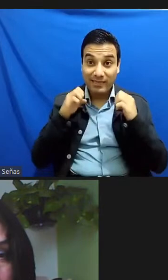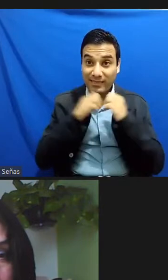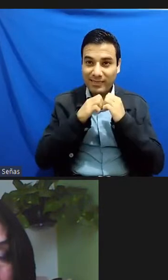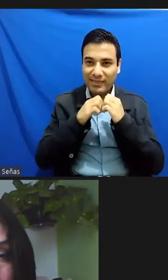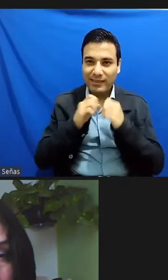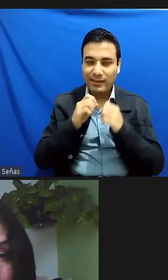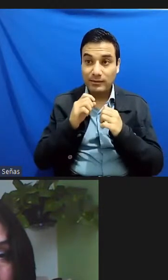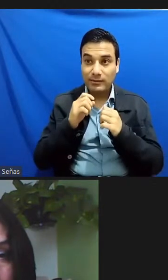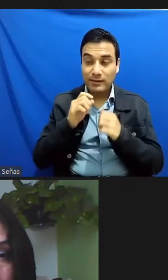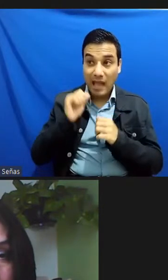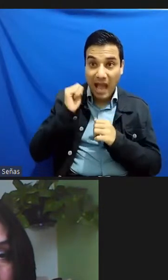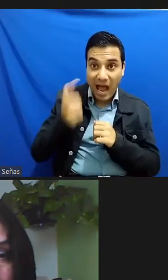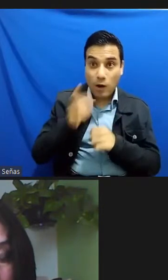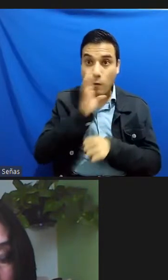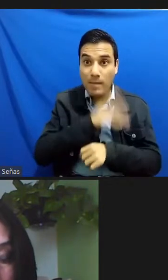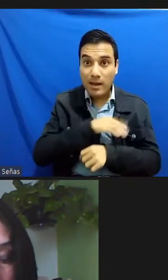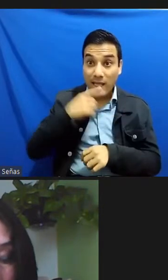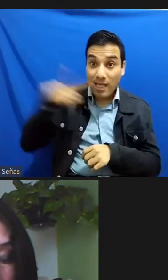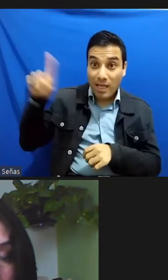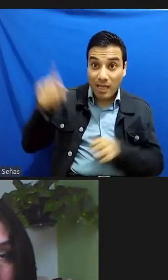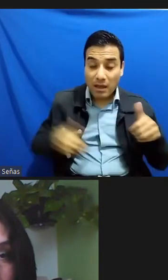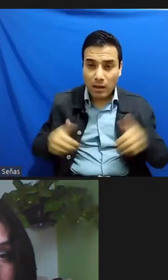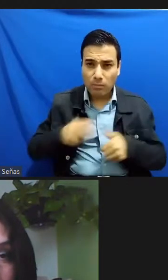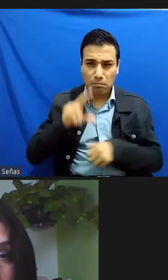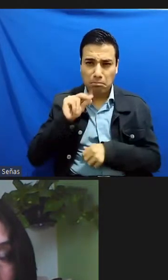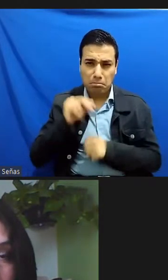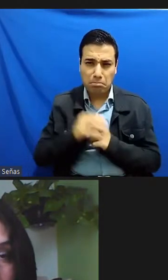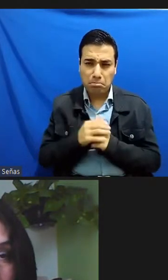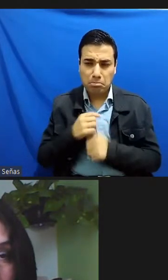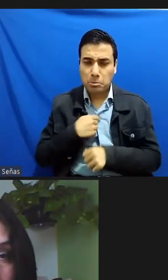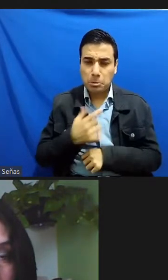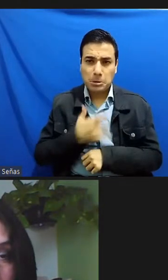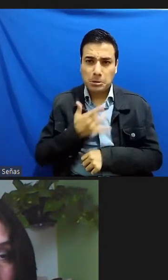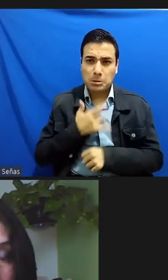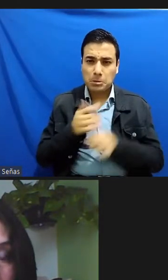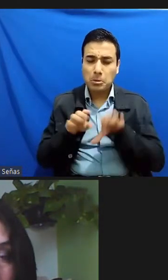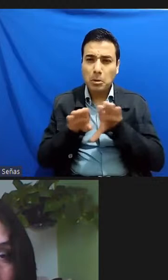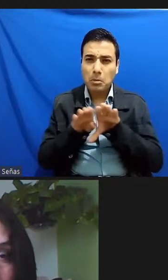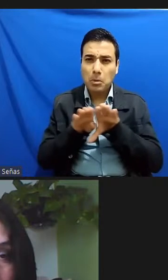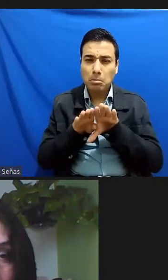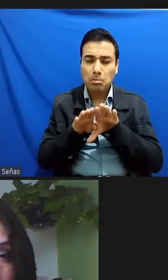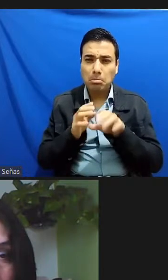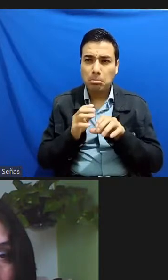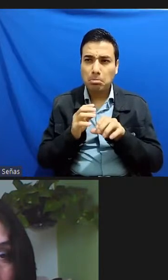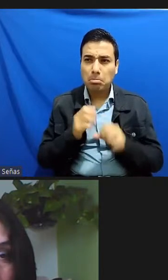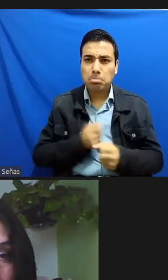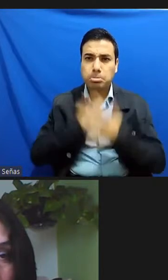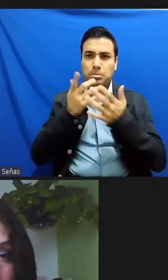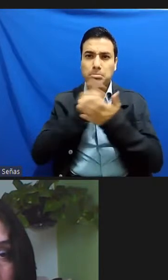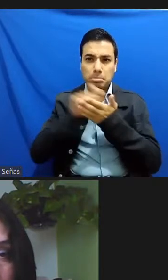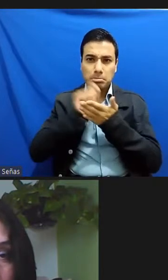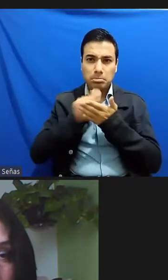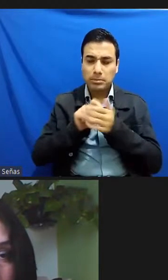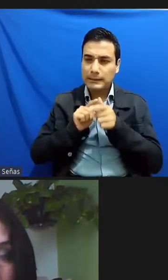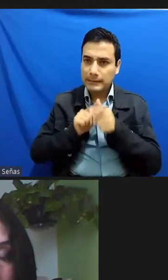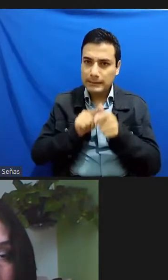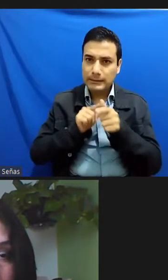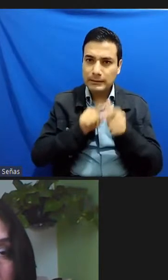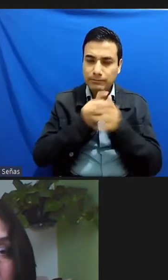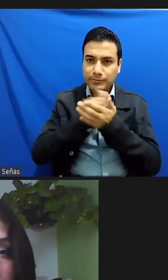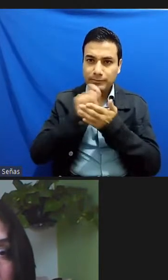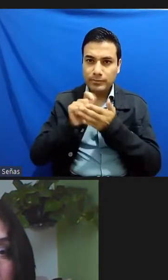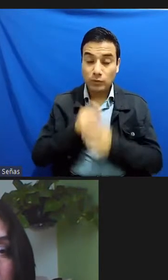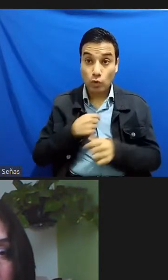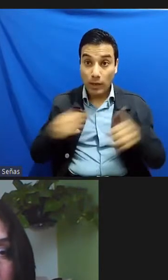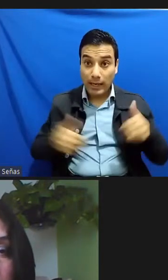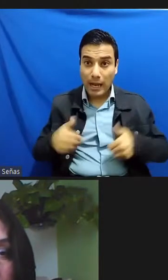sino que también la veo que es como un motor que hace que la escritura continúe ¿no? o sea si me explico no me estoy quejando